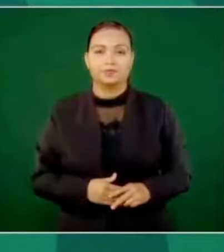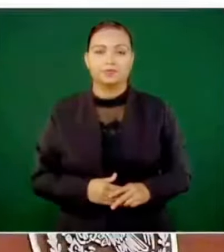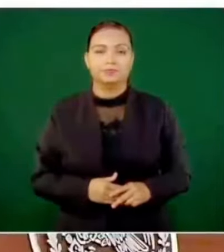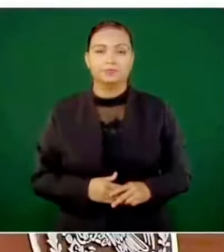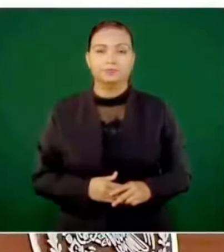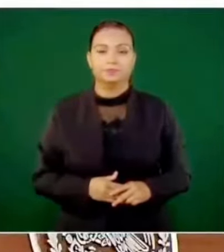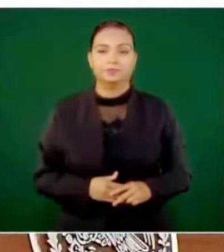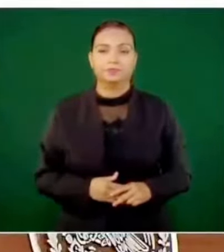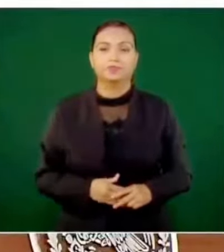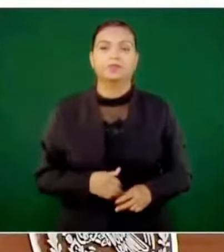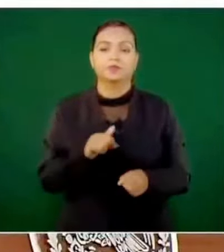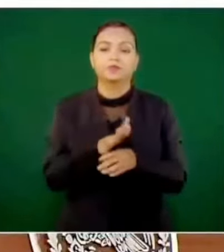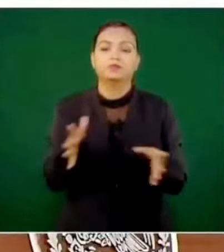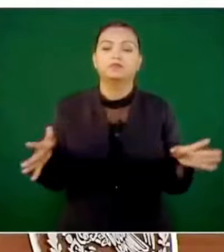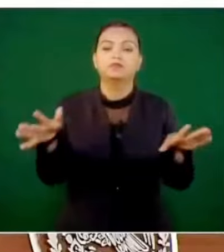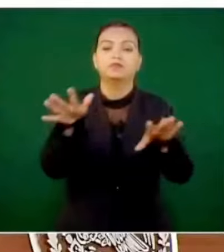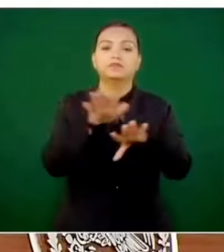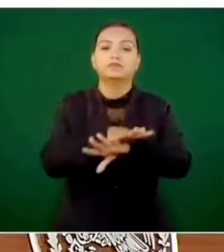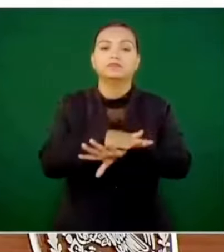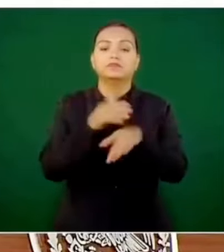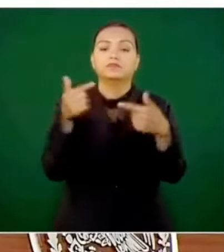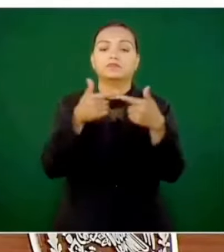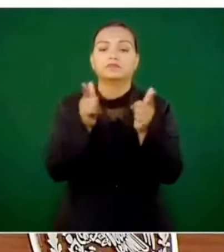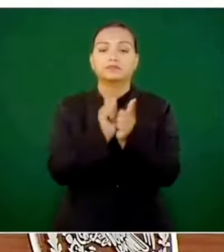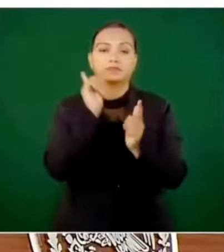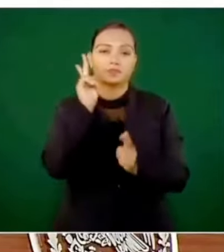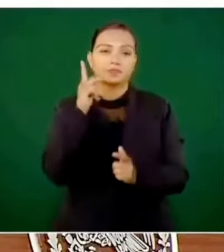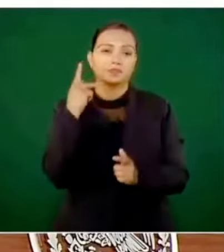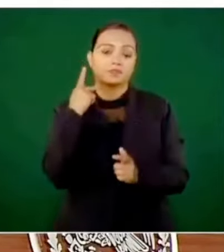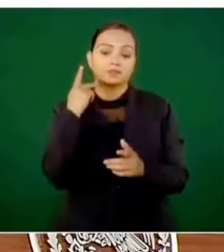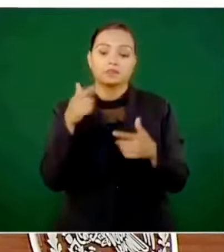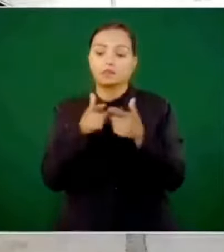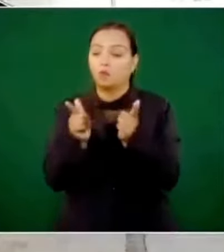que se cambiaron de partido, de bando